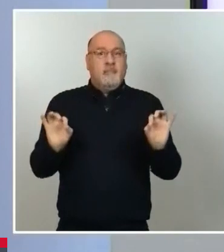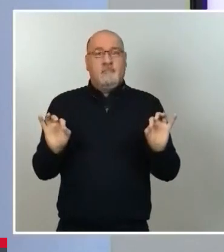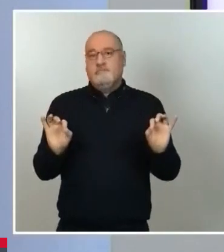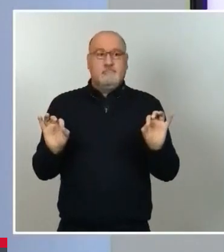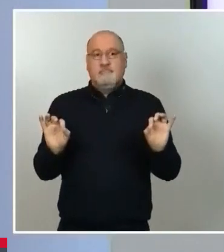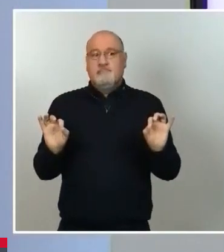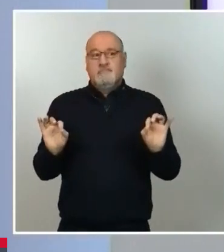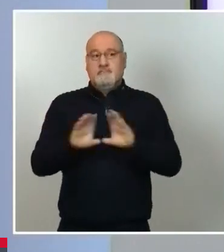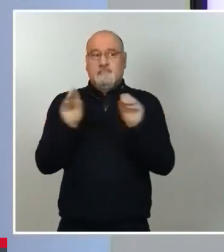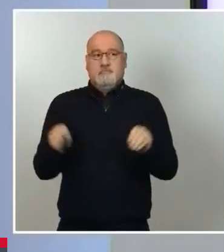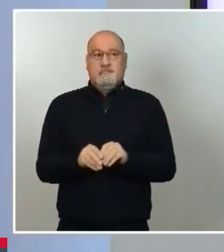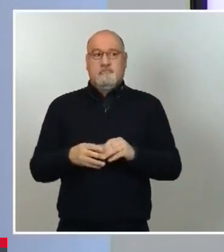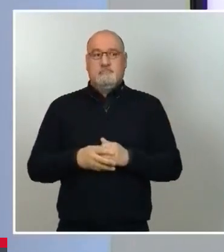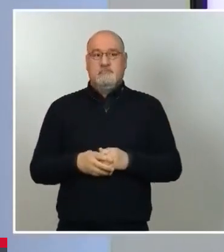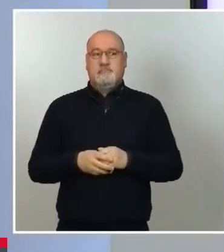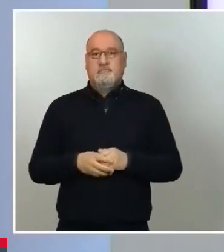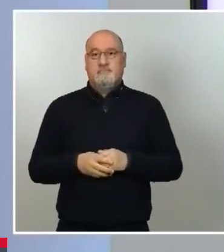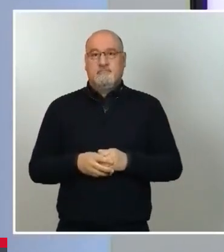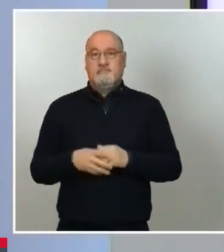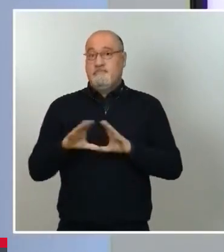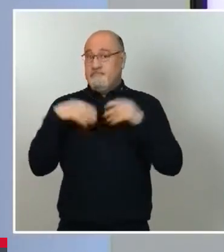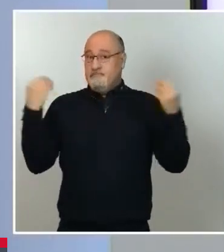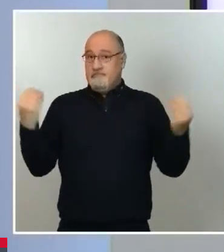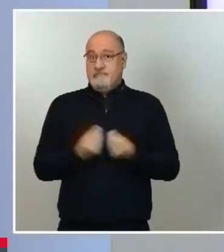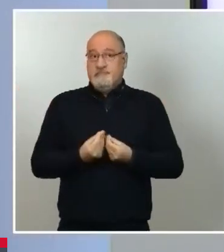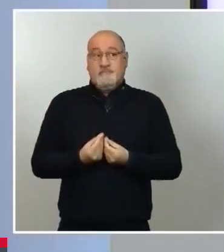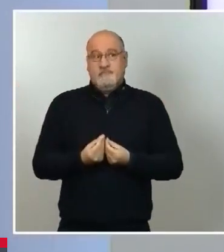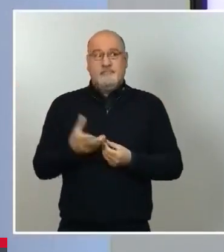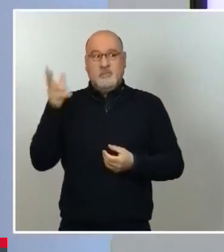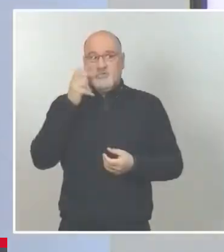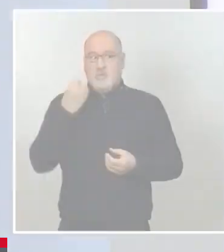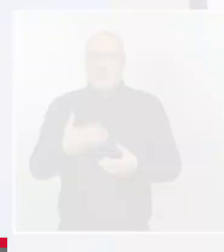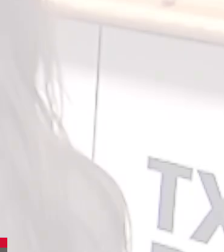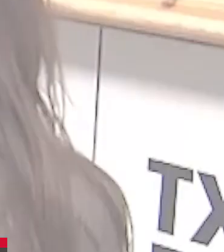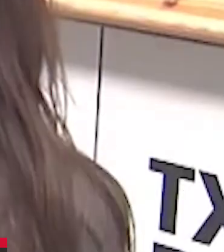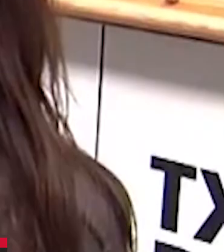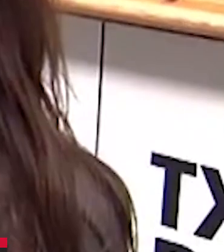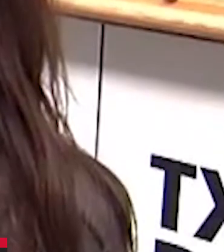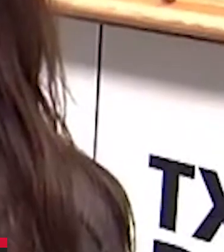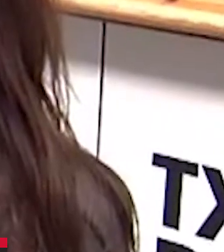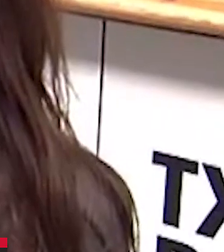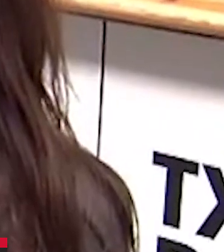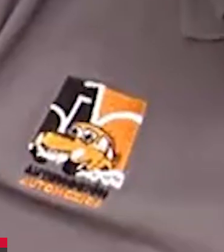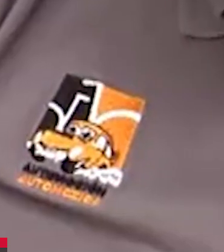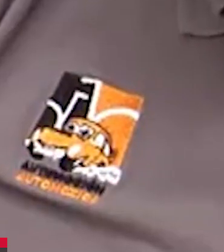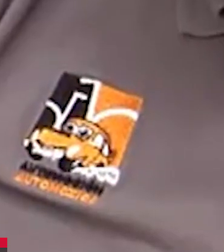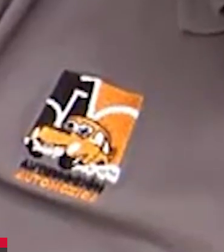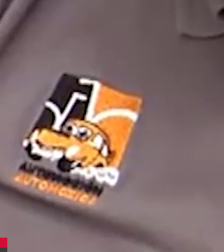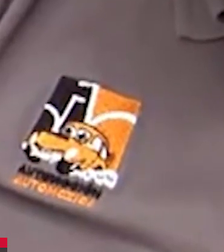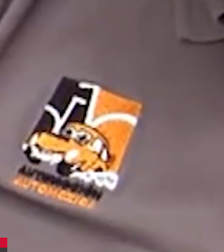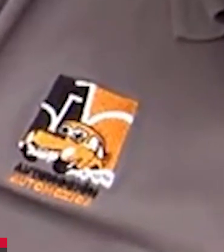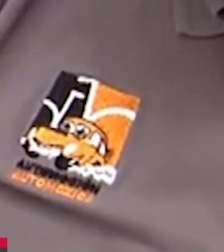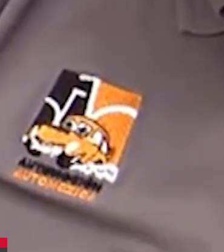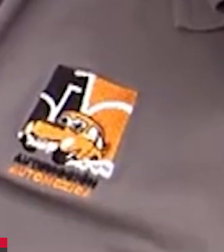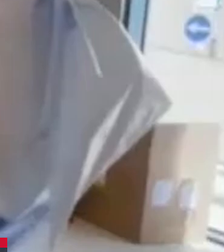trombosis cerebrales, acompañados de trombocitopenia, es decir, de disminución de las plaquetas. No se puede confirmar una relación causal